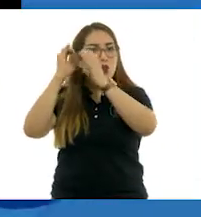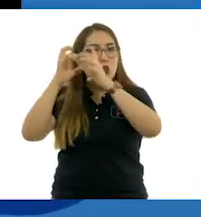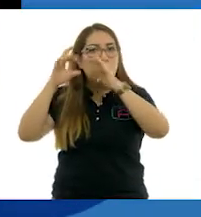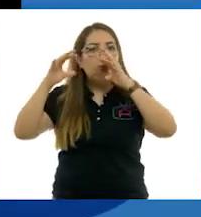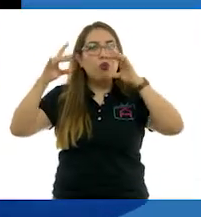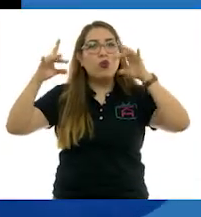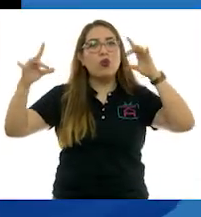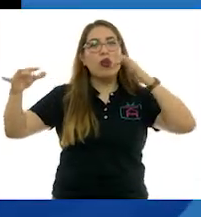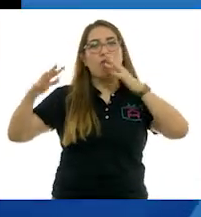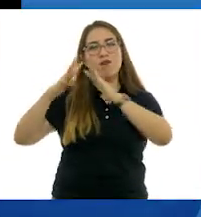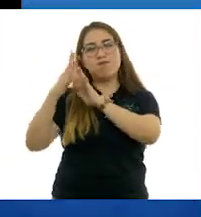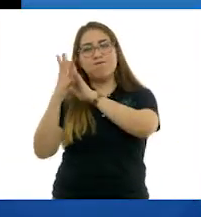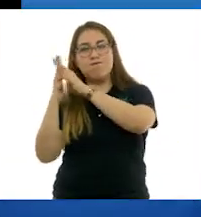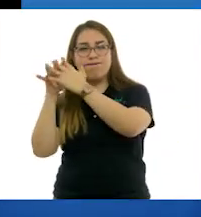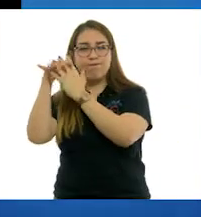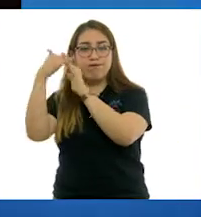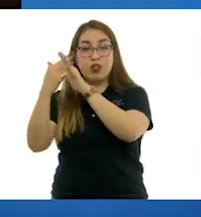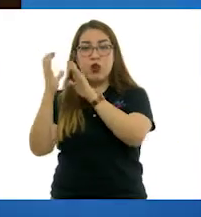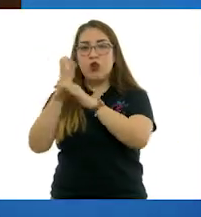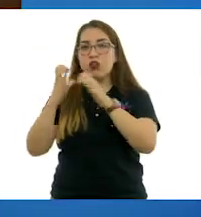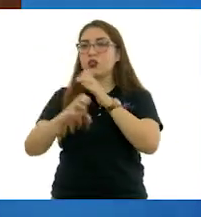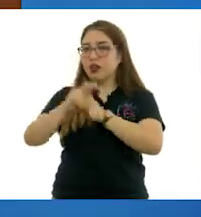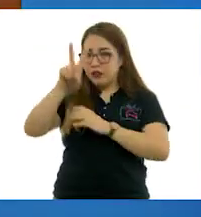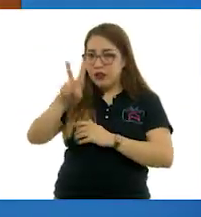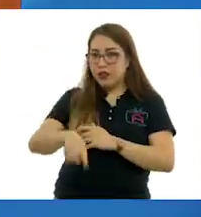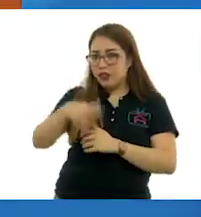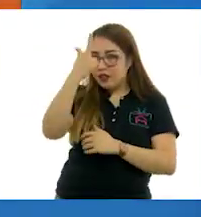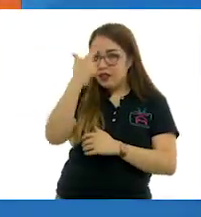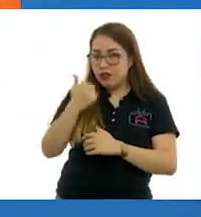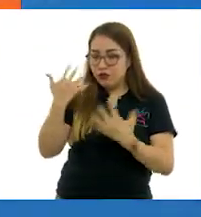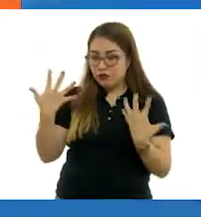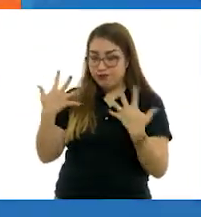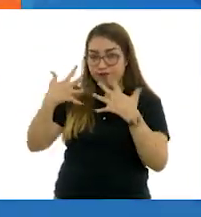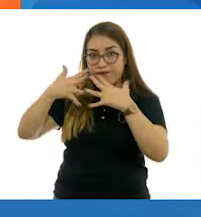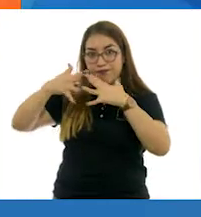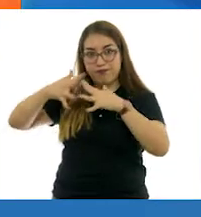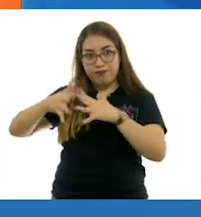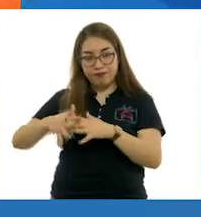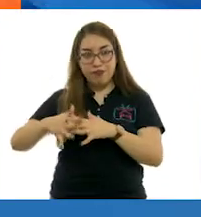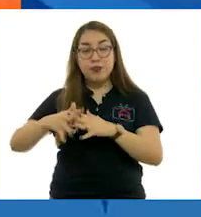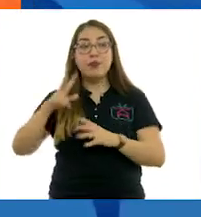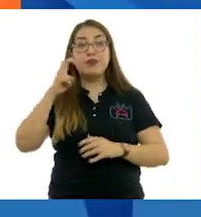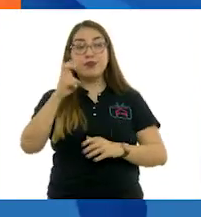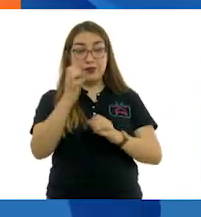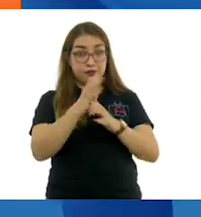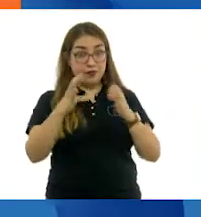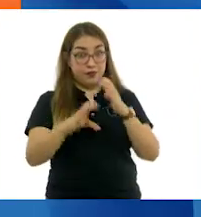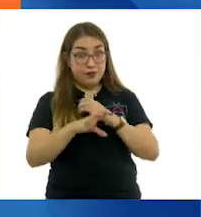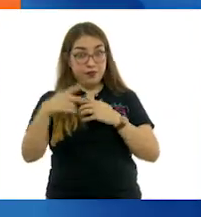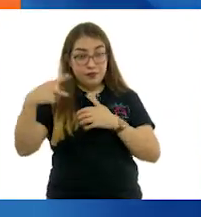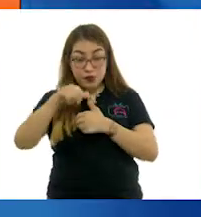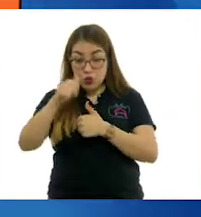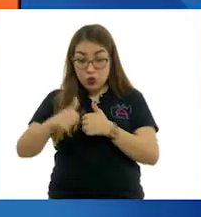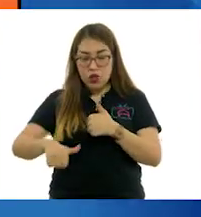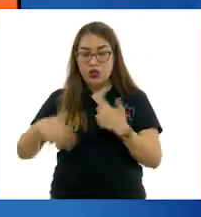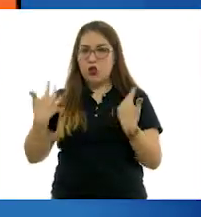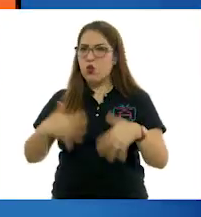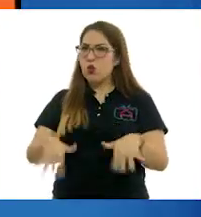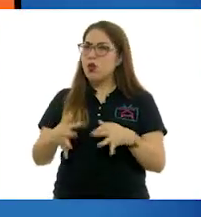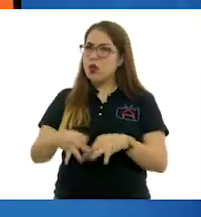revuelta con el racionalismo. Su obra fue un soplo de vitalidad en el anquilosado ambiente cultural de la época.